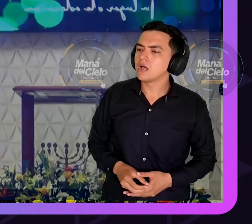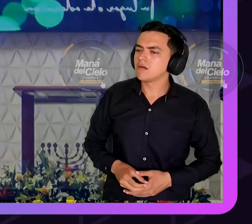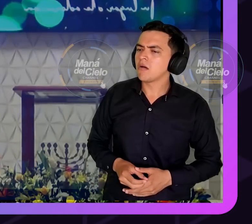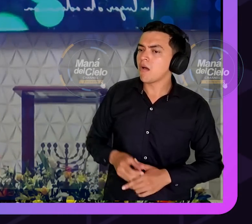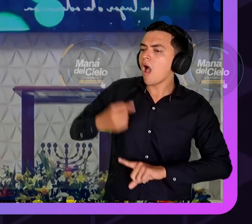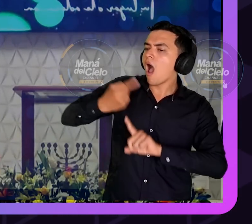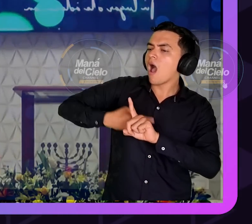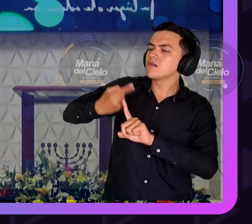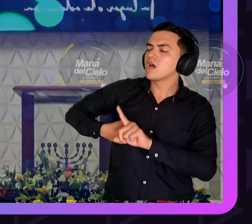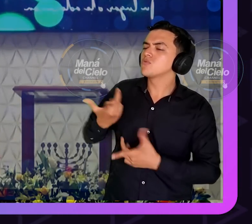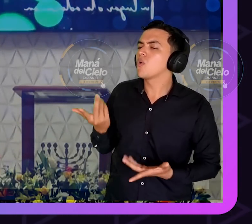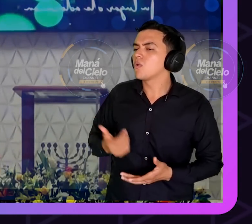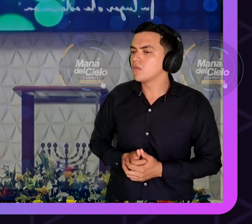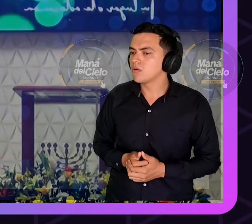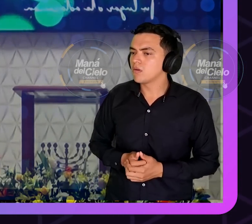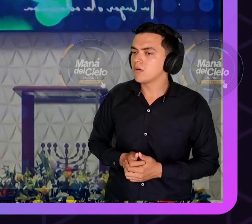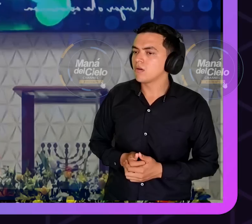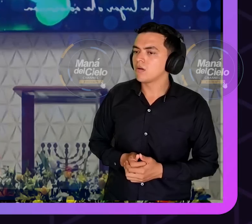infierno